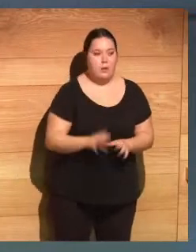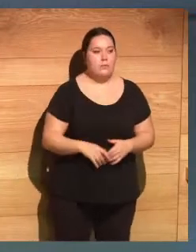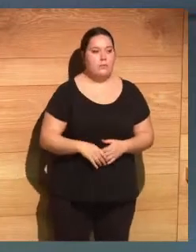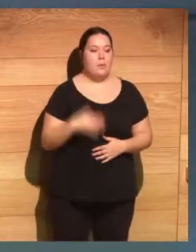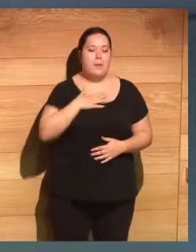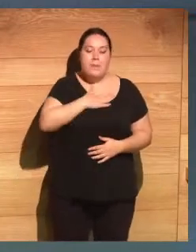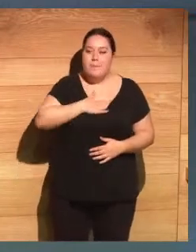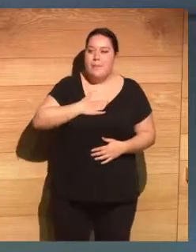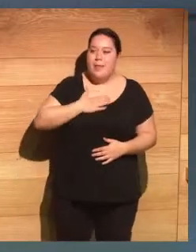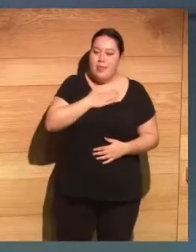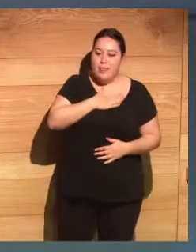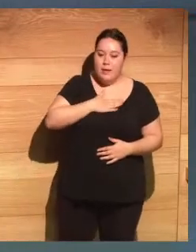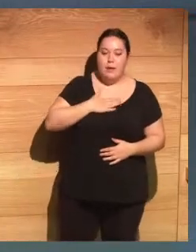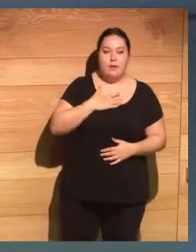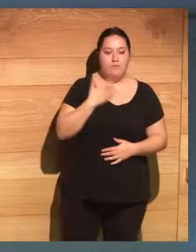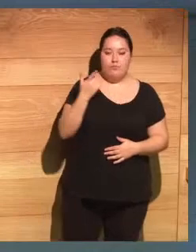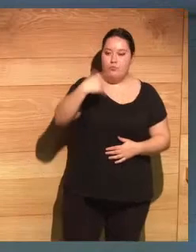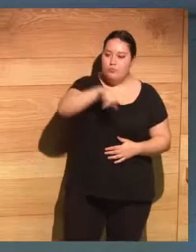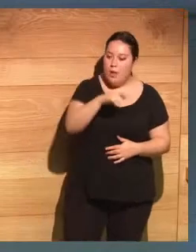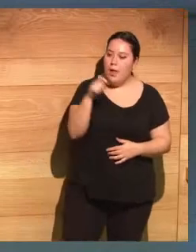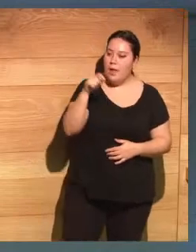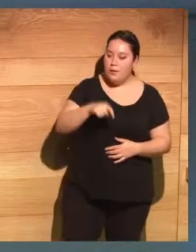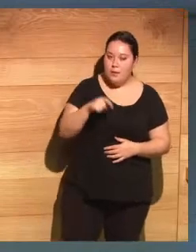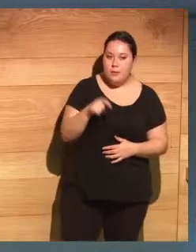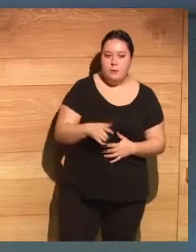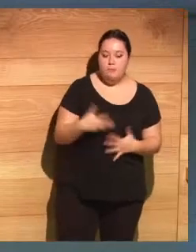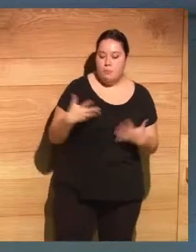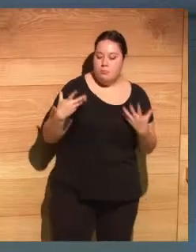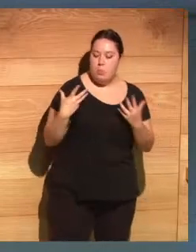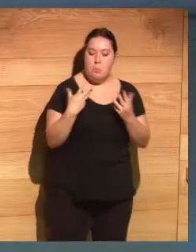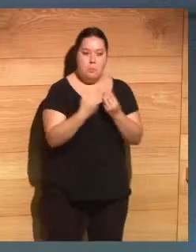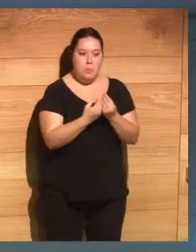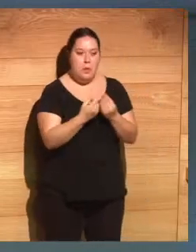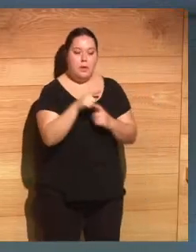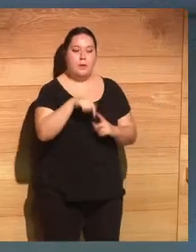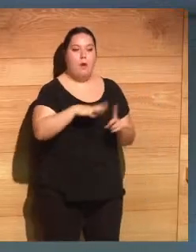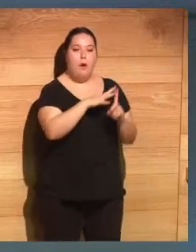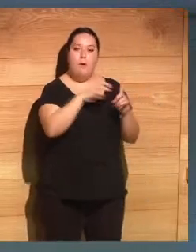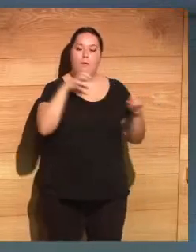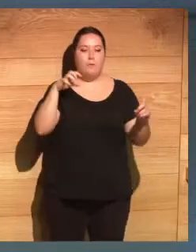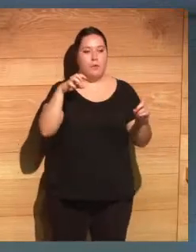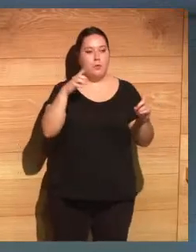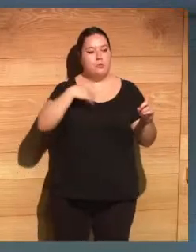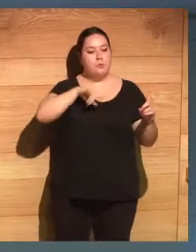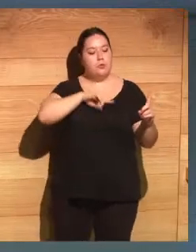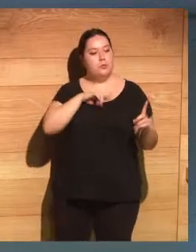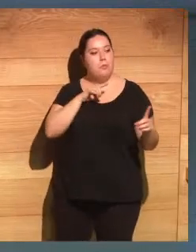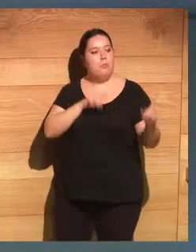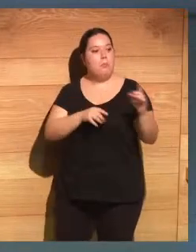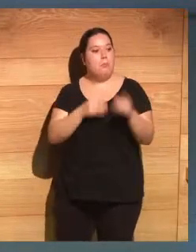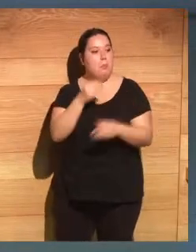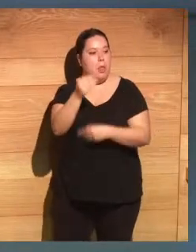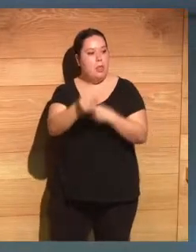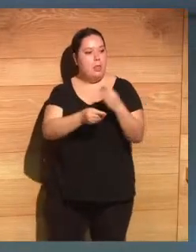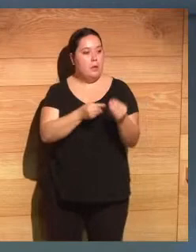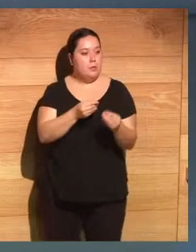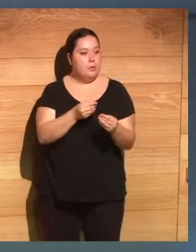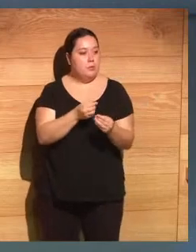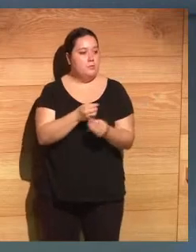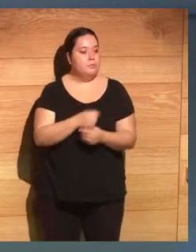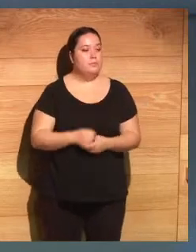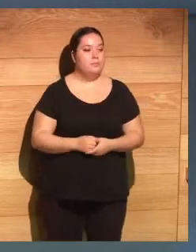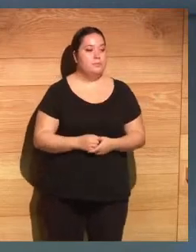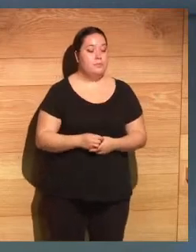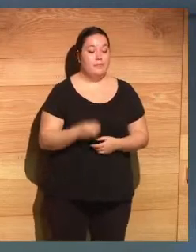placer para mí que estéis aquí y que nos acompañéis en este foro que estamos realizando a lo largo de